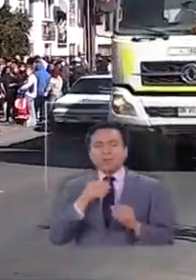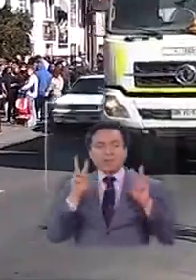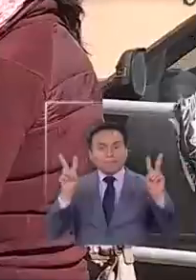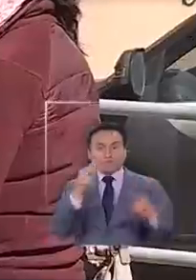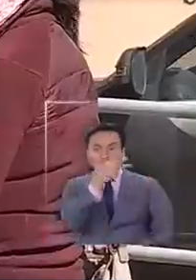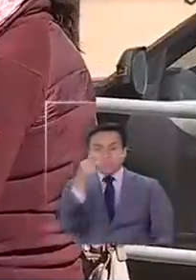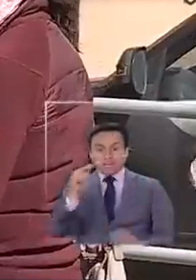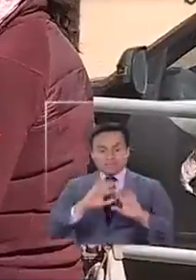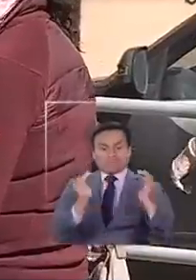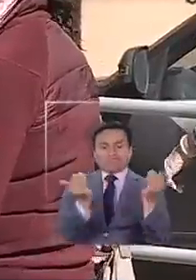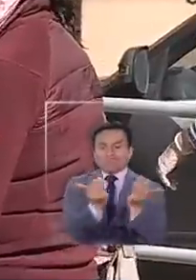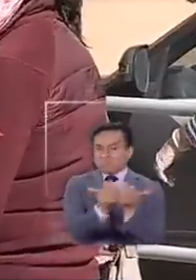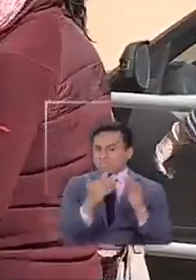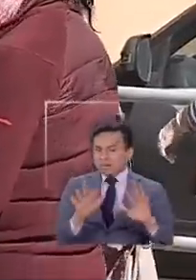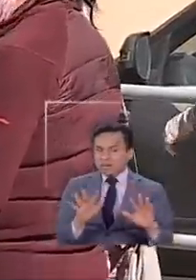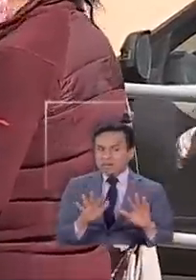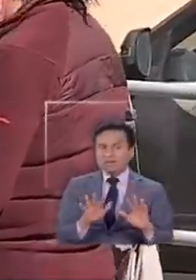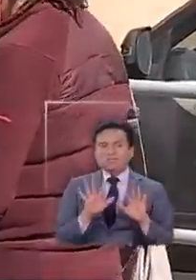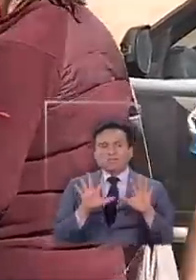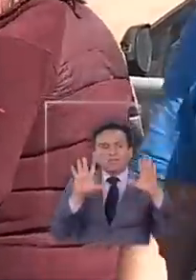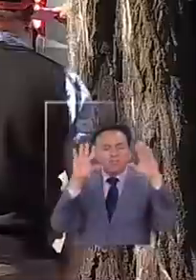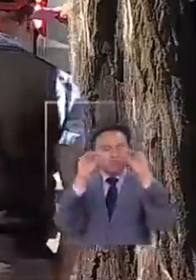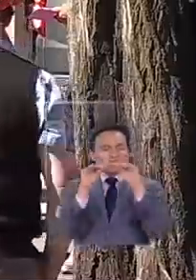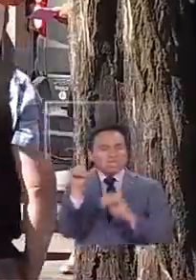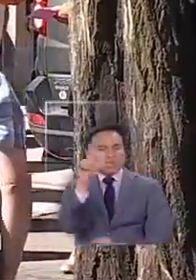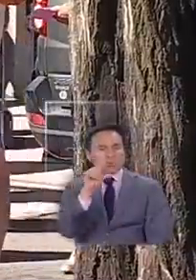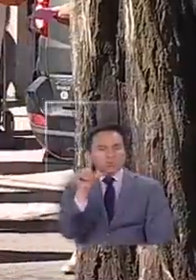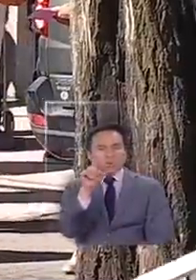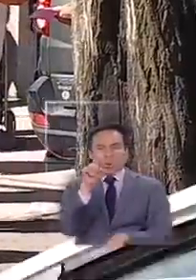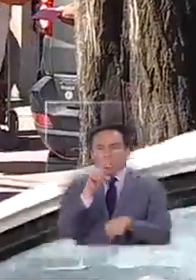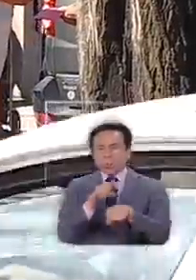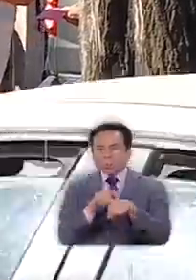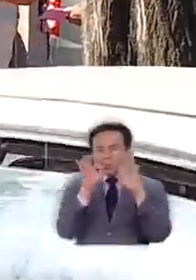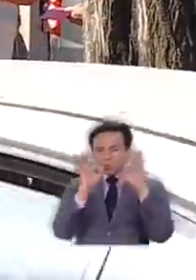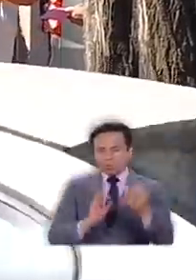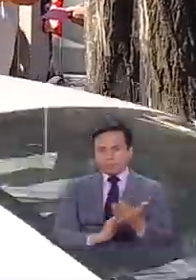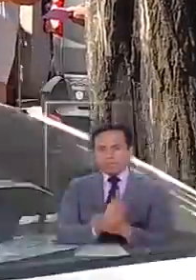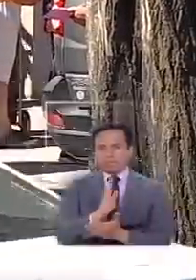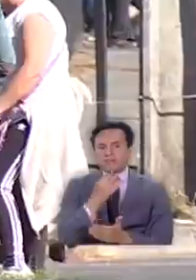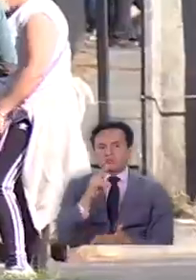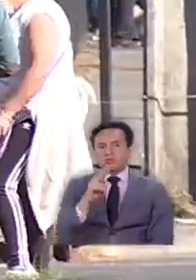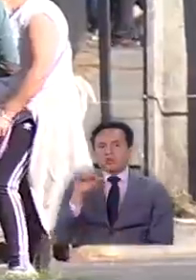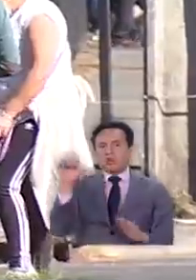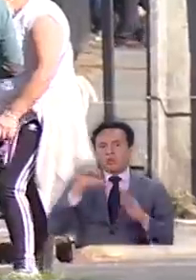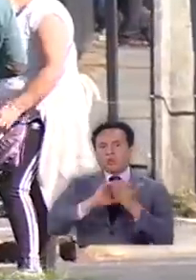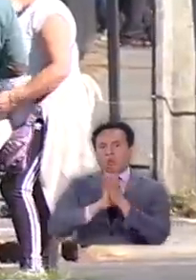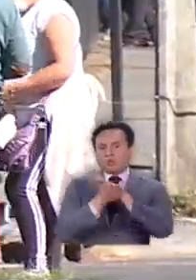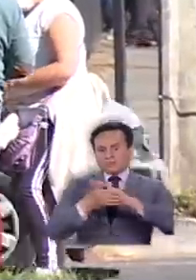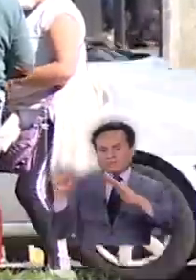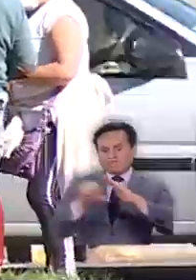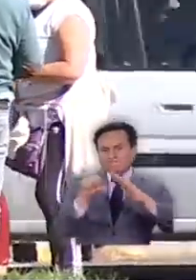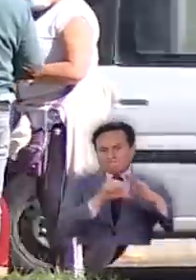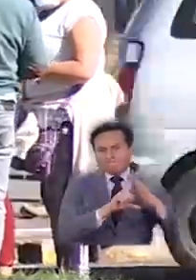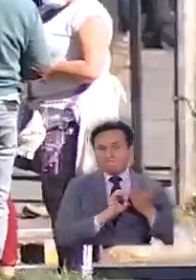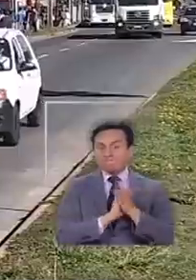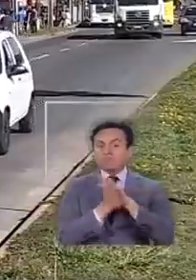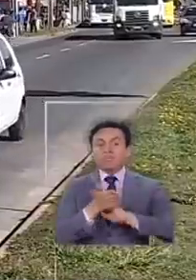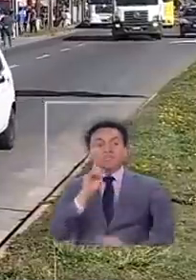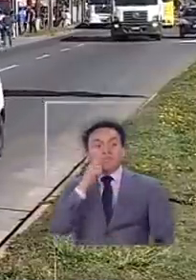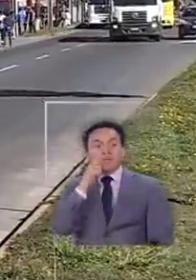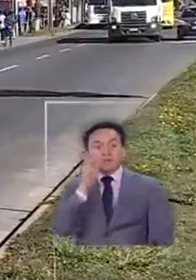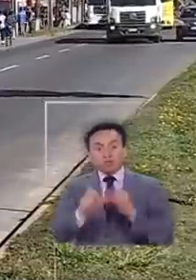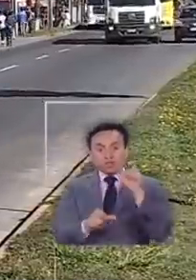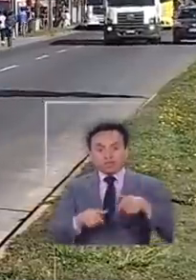dos semanas con cordón sanitario. Las 10 de la noche de este lunes es el momento fijado para el inicio de su cuarentena total. Eso significa